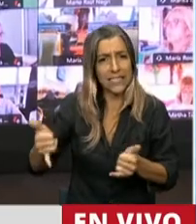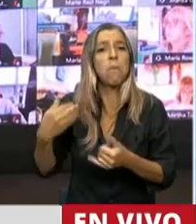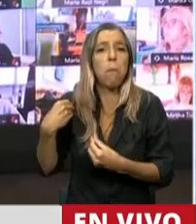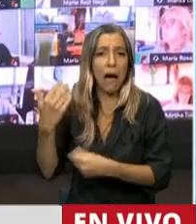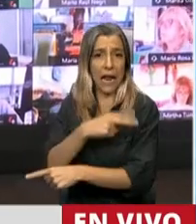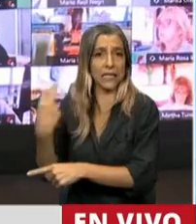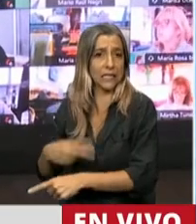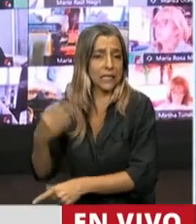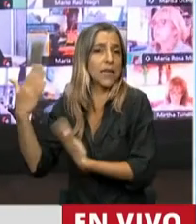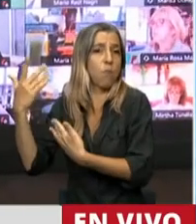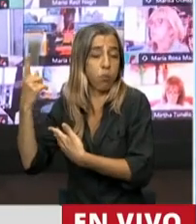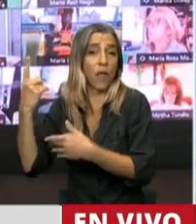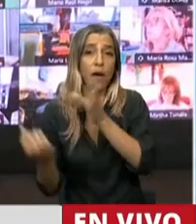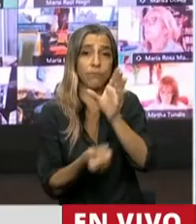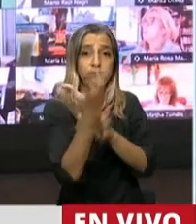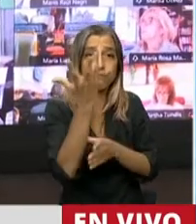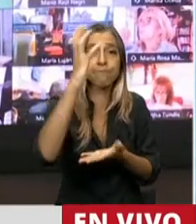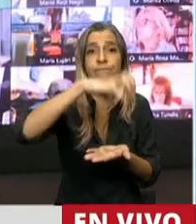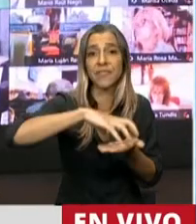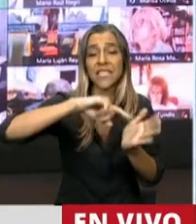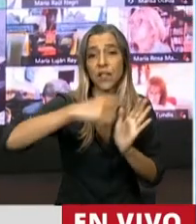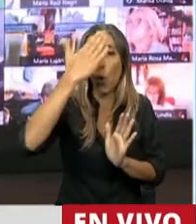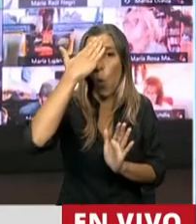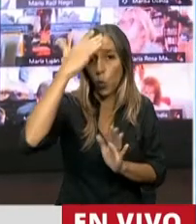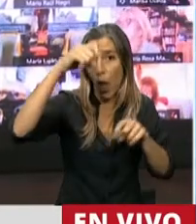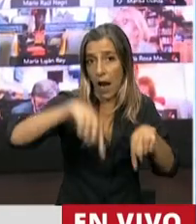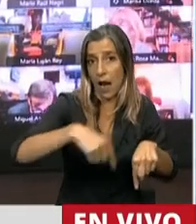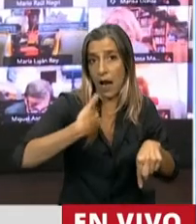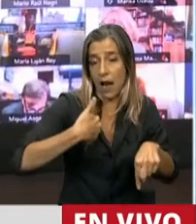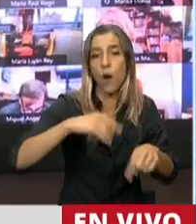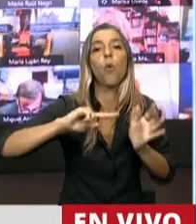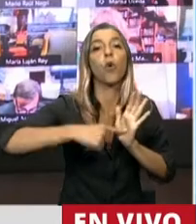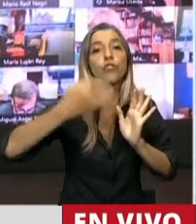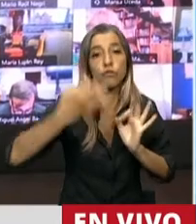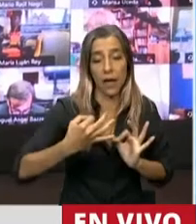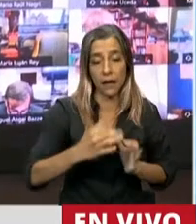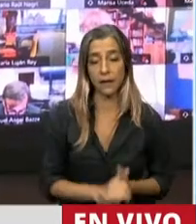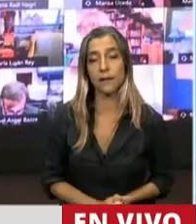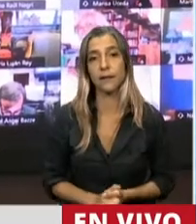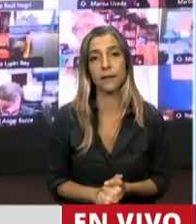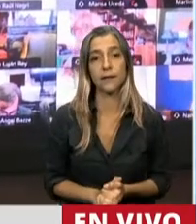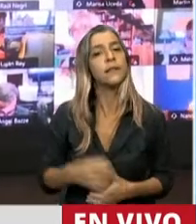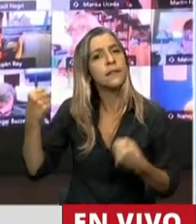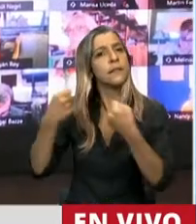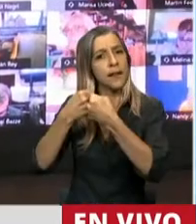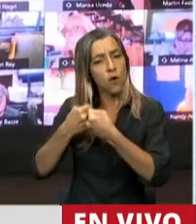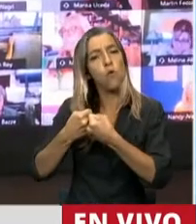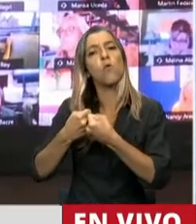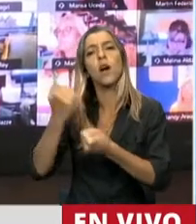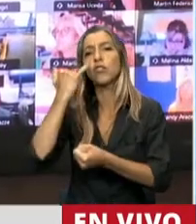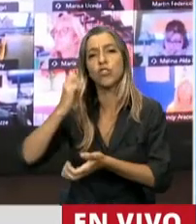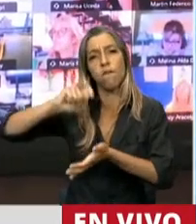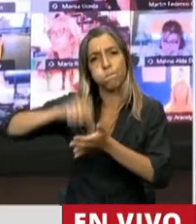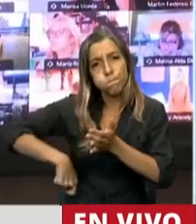China establezca un centro cultural chino en Buenos Aires. El acuerdo fue suscripto en la ciudad de